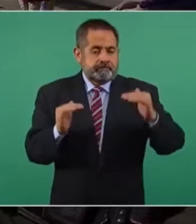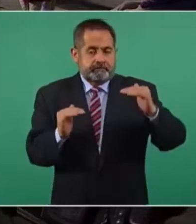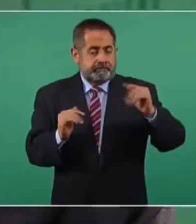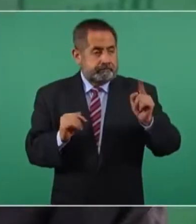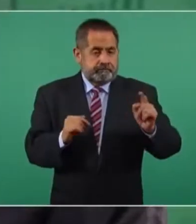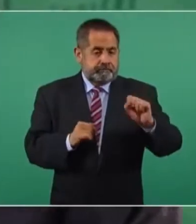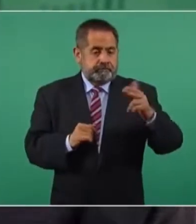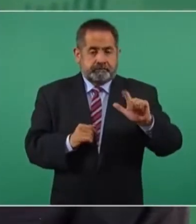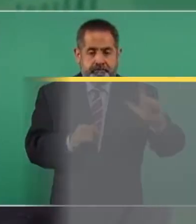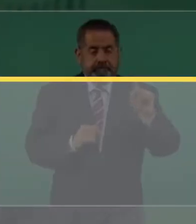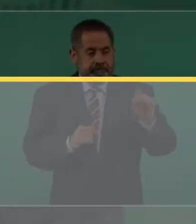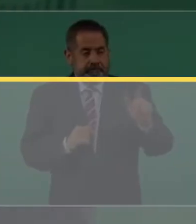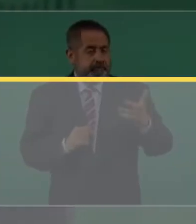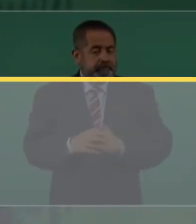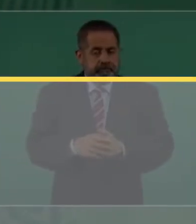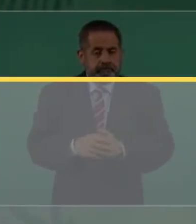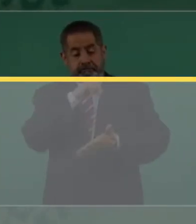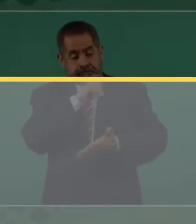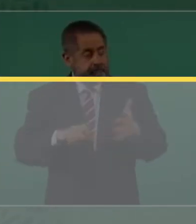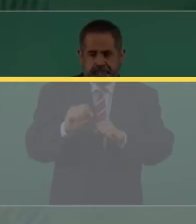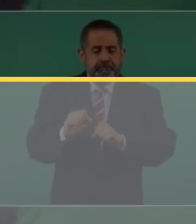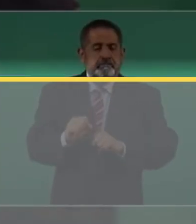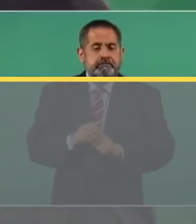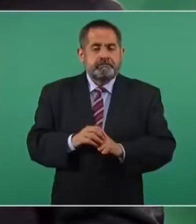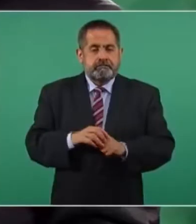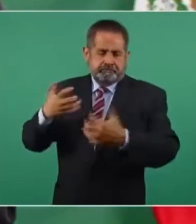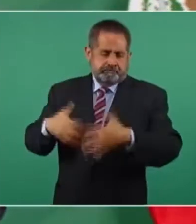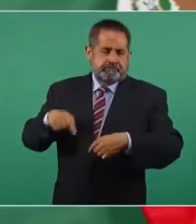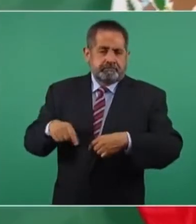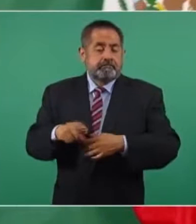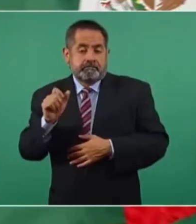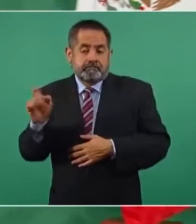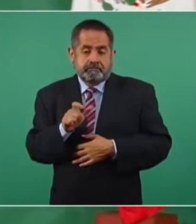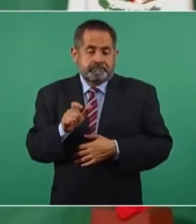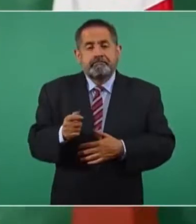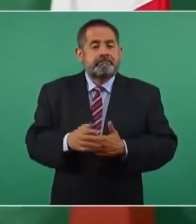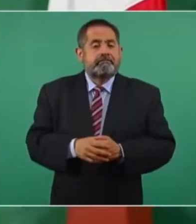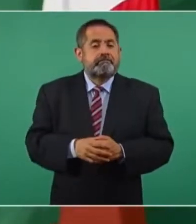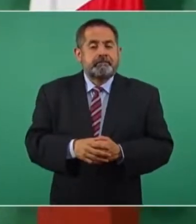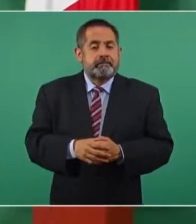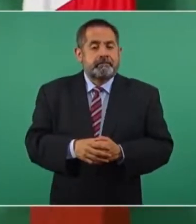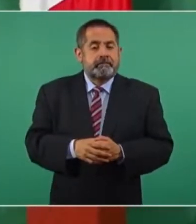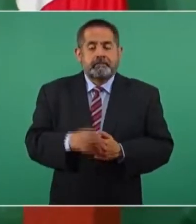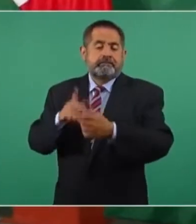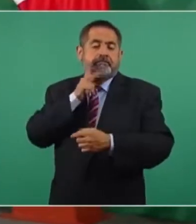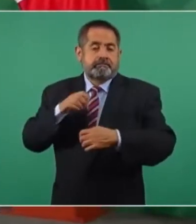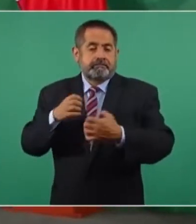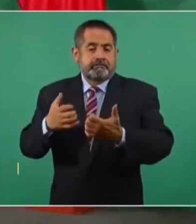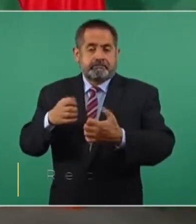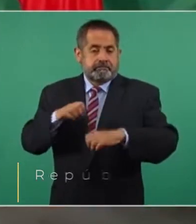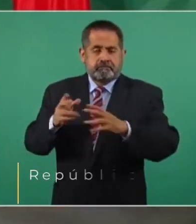De modo que desde que se compra la refinería, Pemex era una empresa